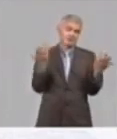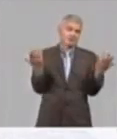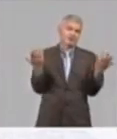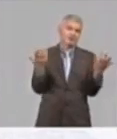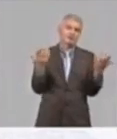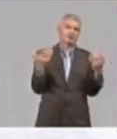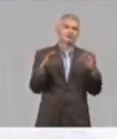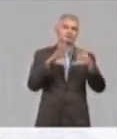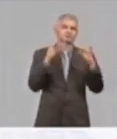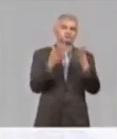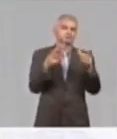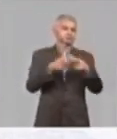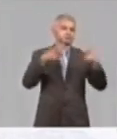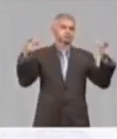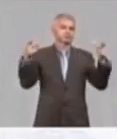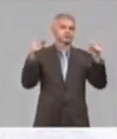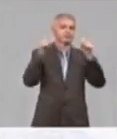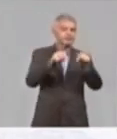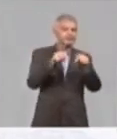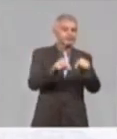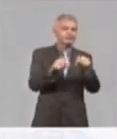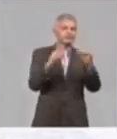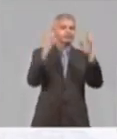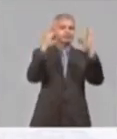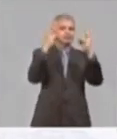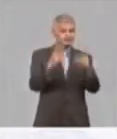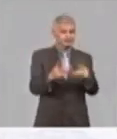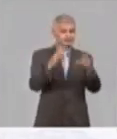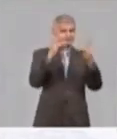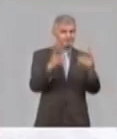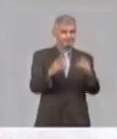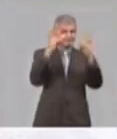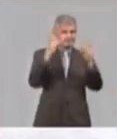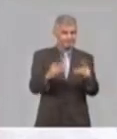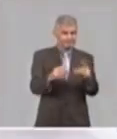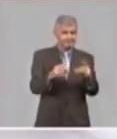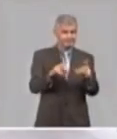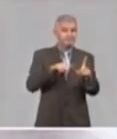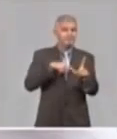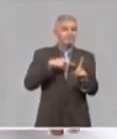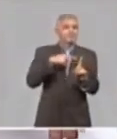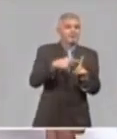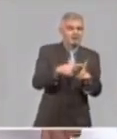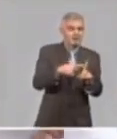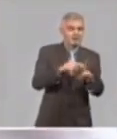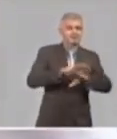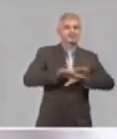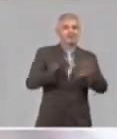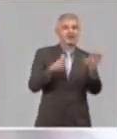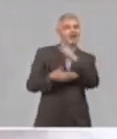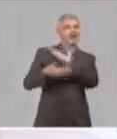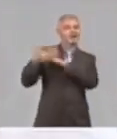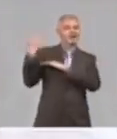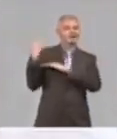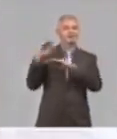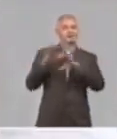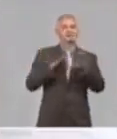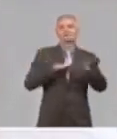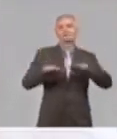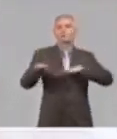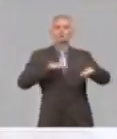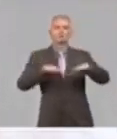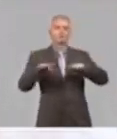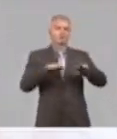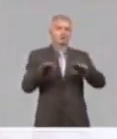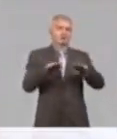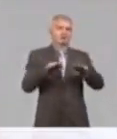Y también en ese alistamiento que hemos hecho, se suman entonces las condiciones que existían ya